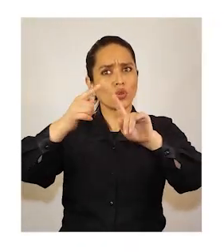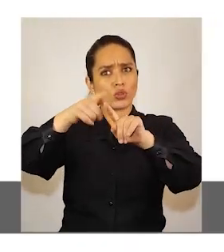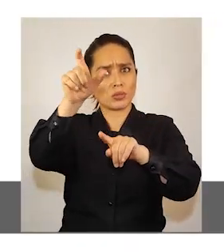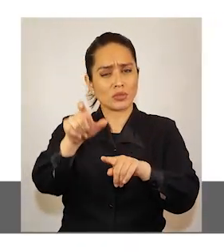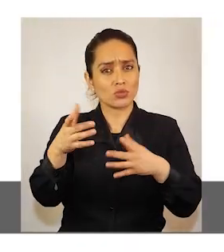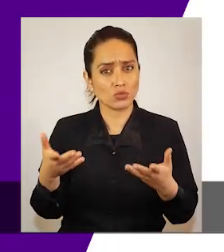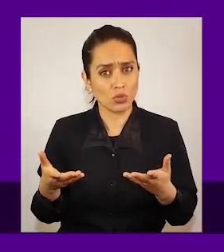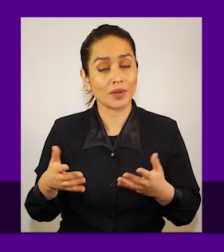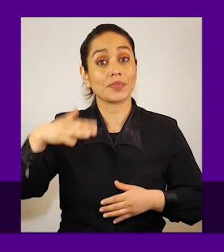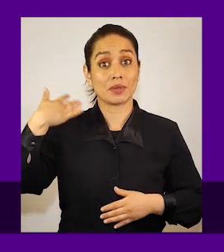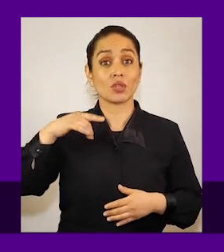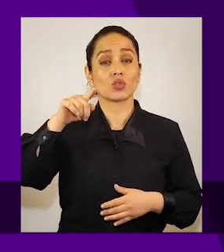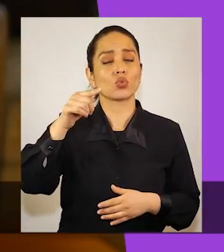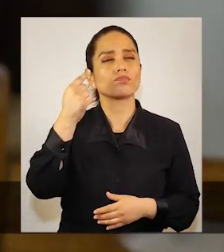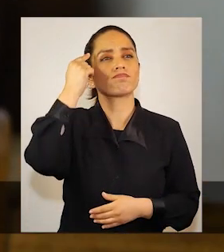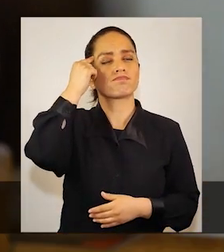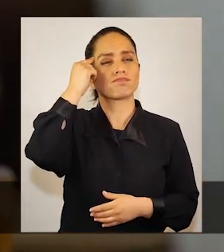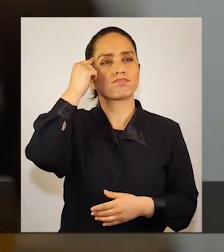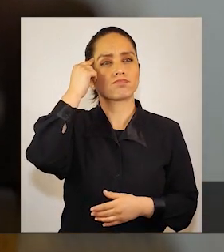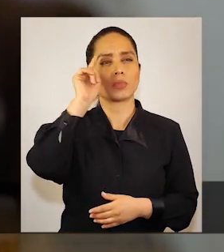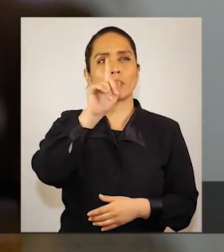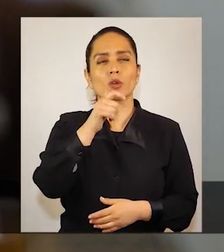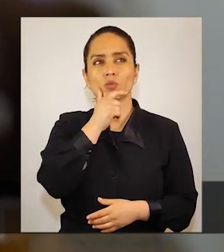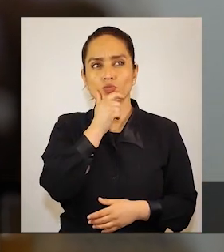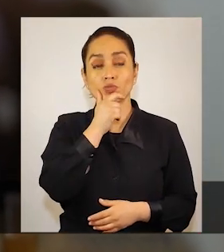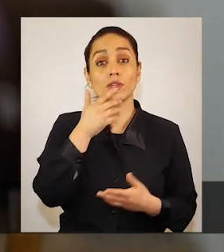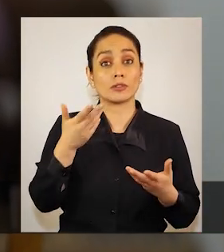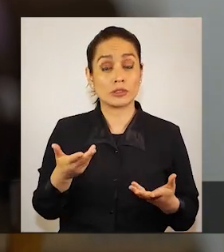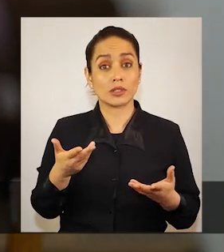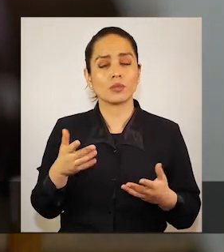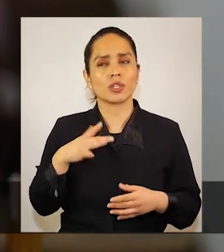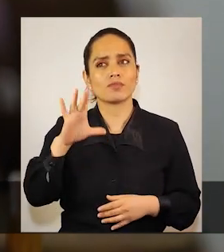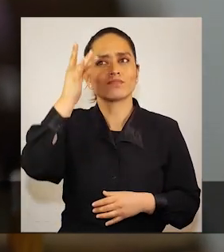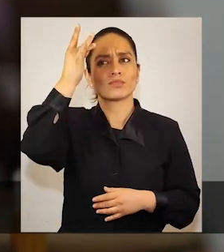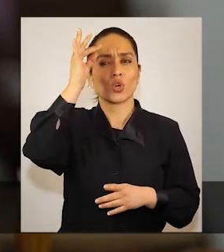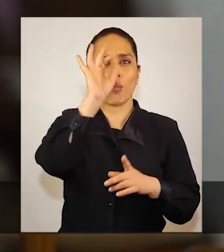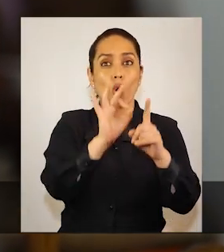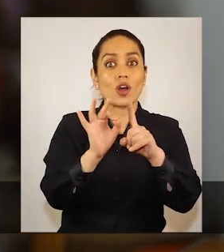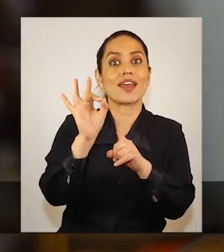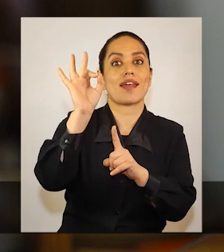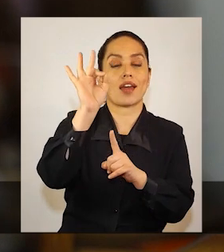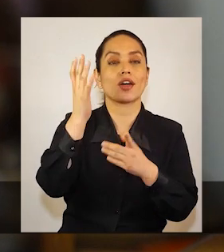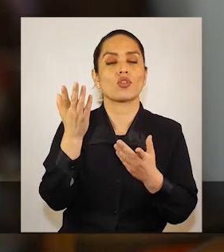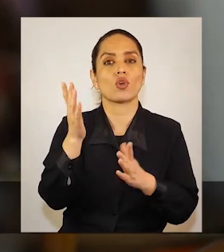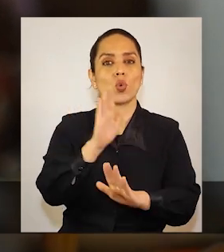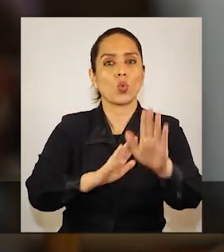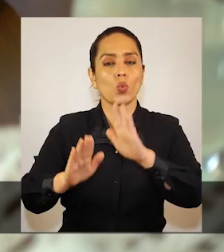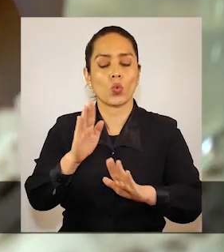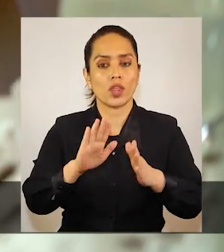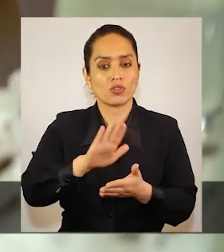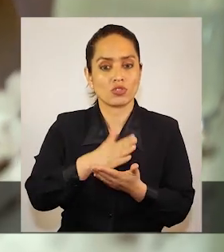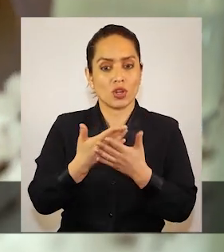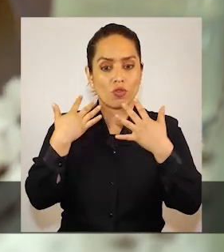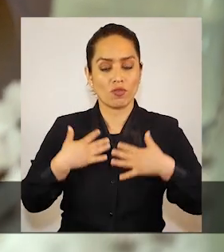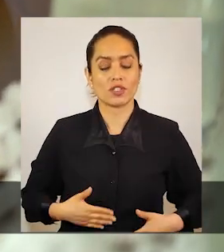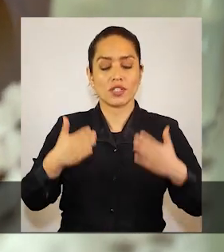Es importante que te hagas esta pregunta. Permite que conozcas el grado en el que el cuidado ha alterado tu salud